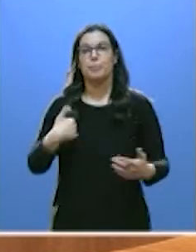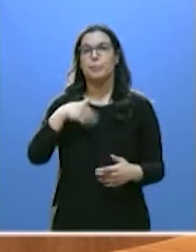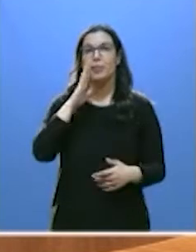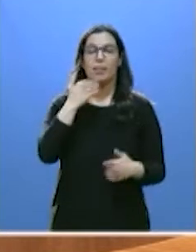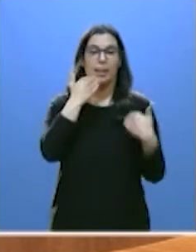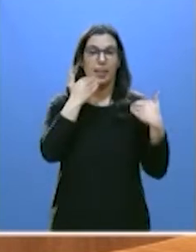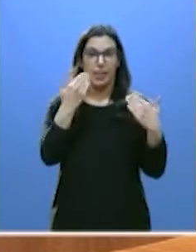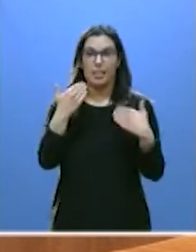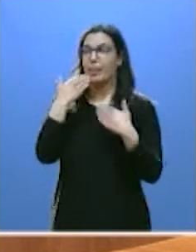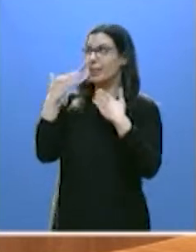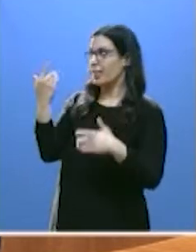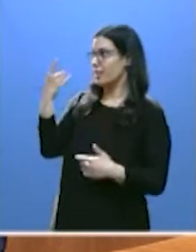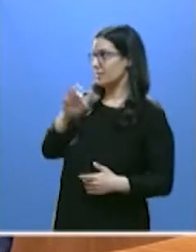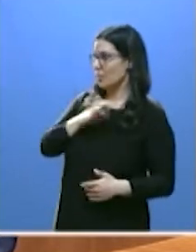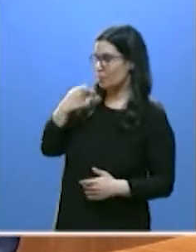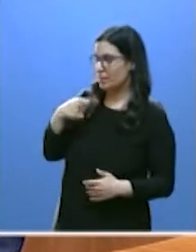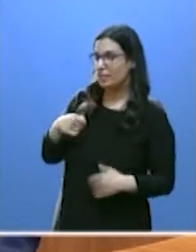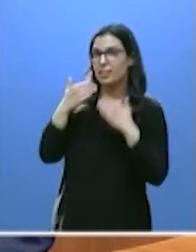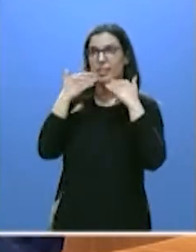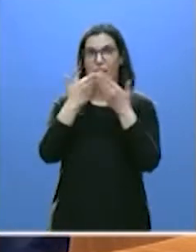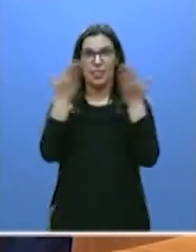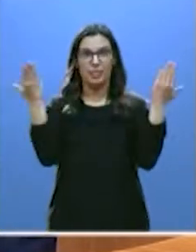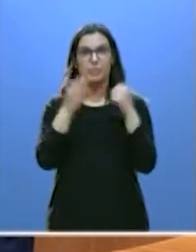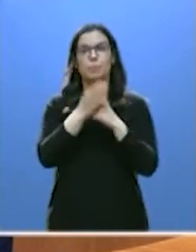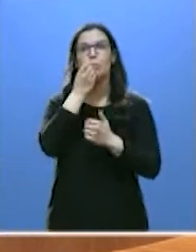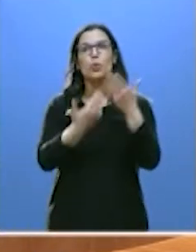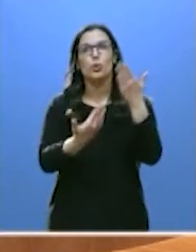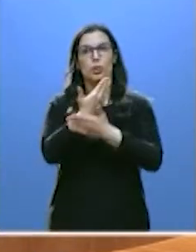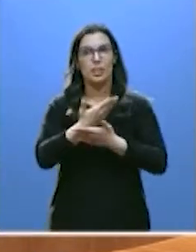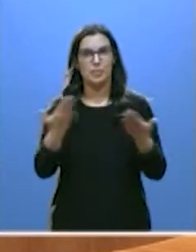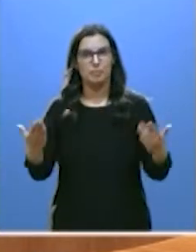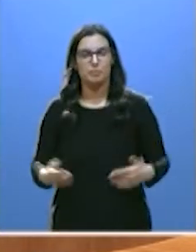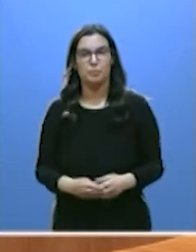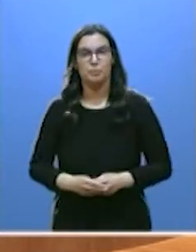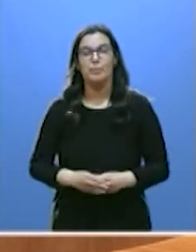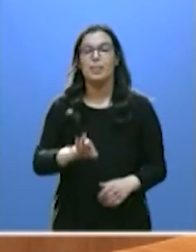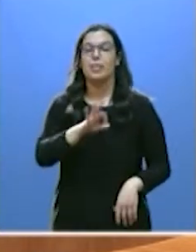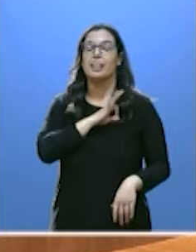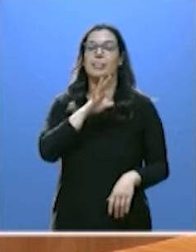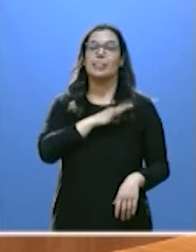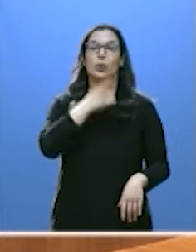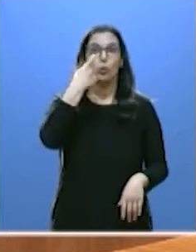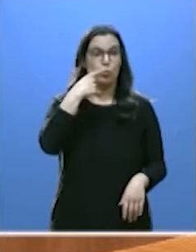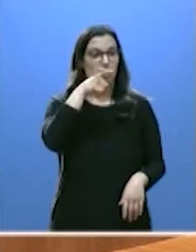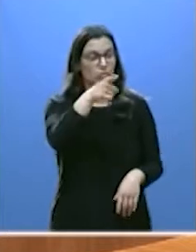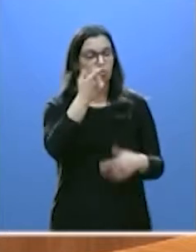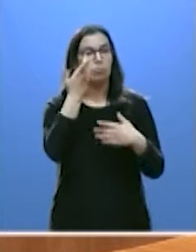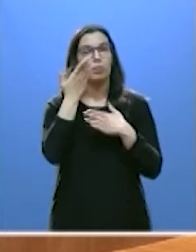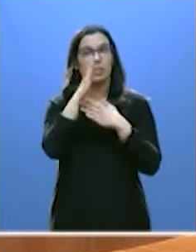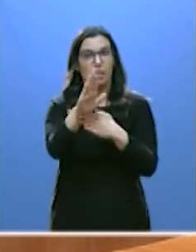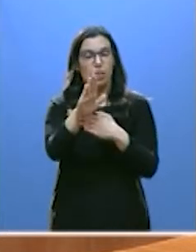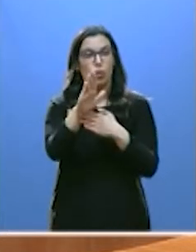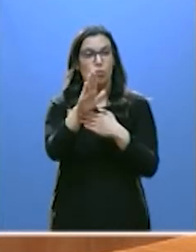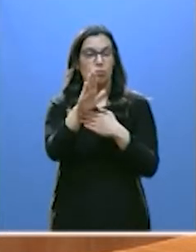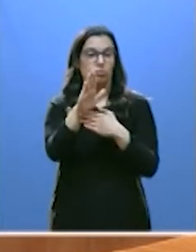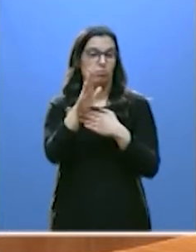Muchas gracias, señor presidente. Señorías, muy buenos días a todos. Señor Tudanga, ha presentado usted su moción